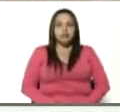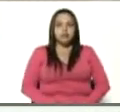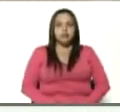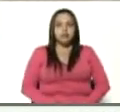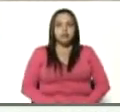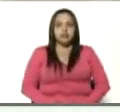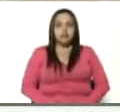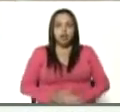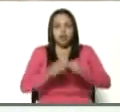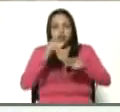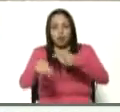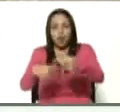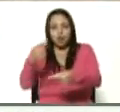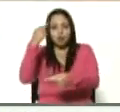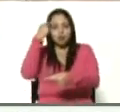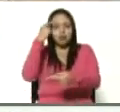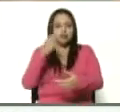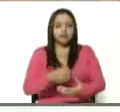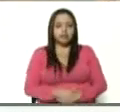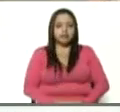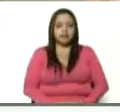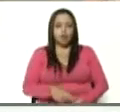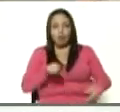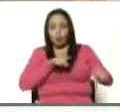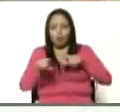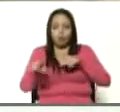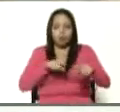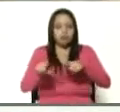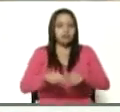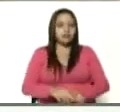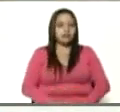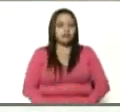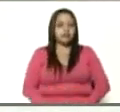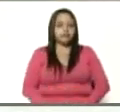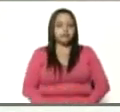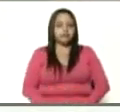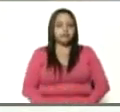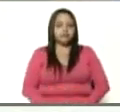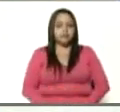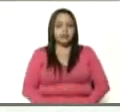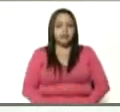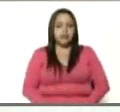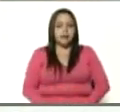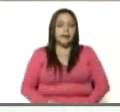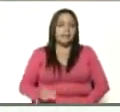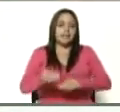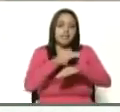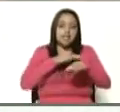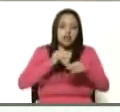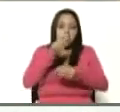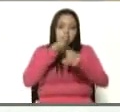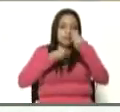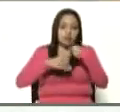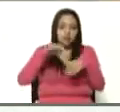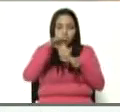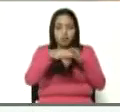todos los días, coordinar Ministerio de Alimentación, Agricultura Urbana,